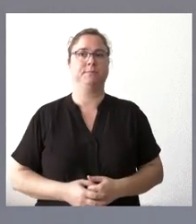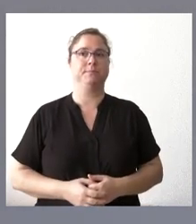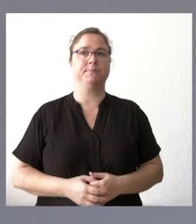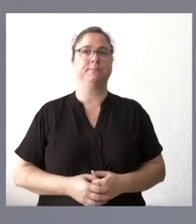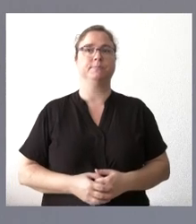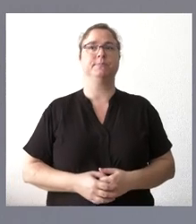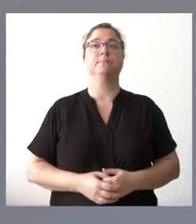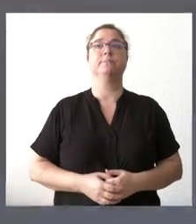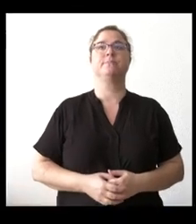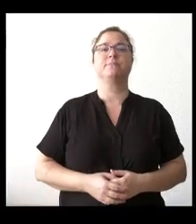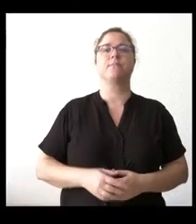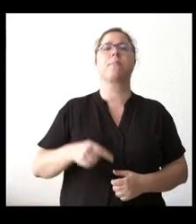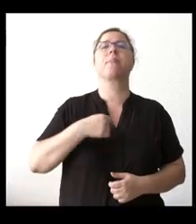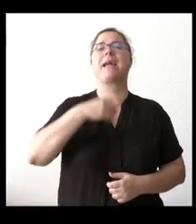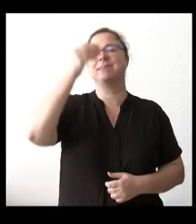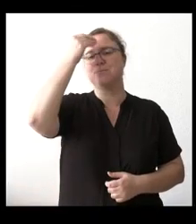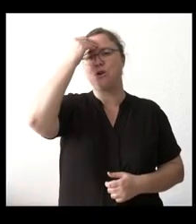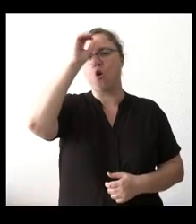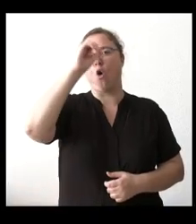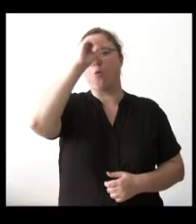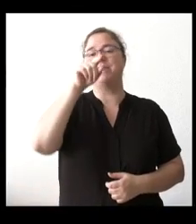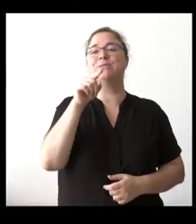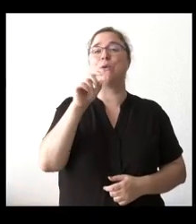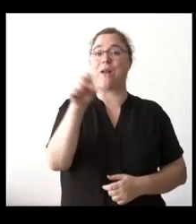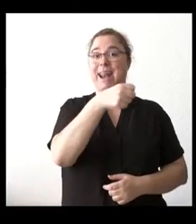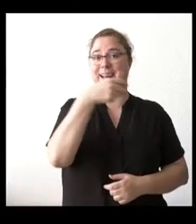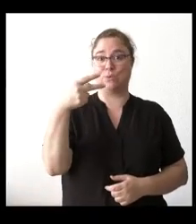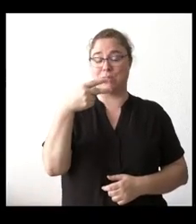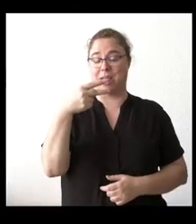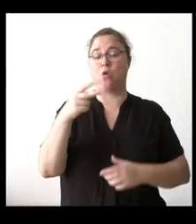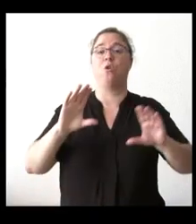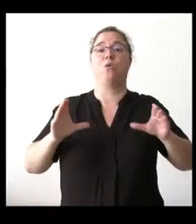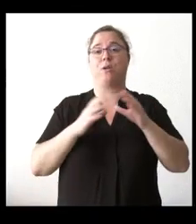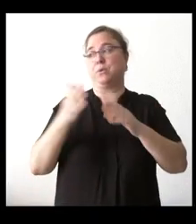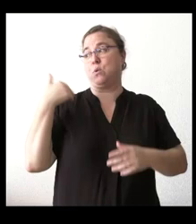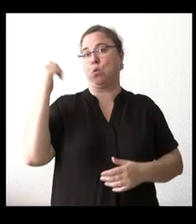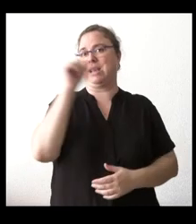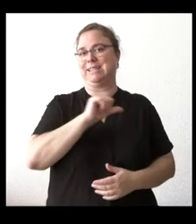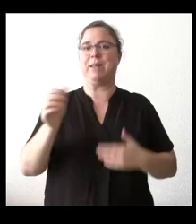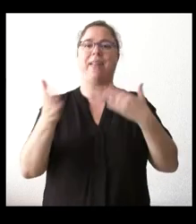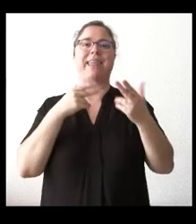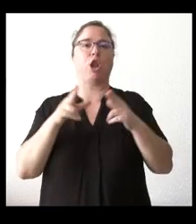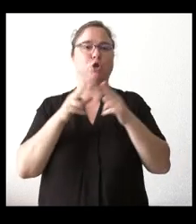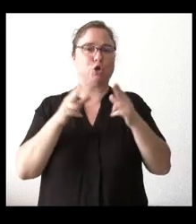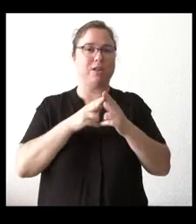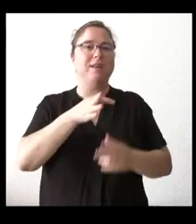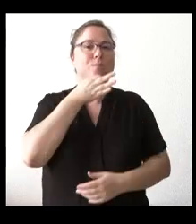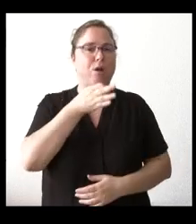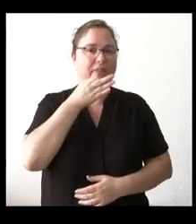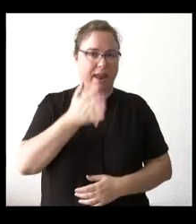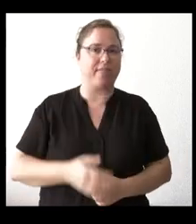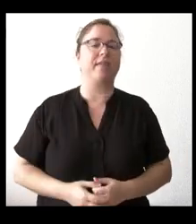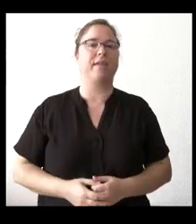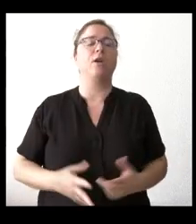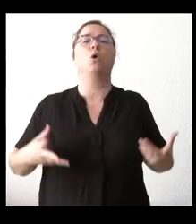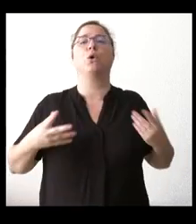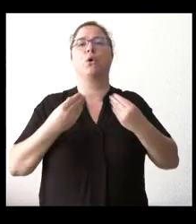No sé cómo valoran el resultado de la reunión del diálogo social de hace una semana que fue por la tarde con el